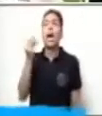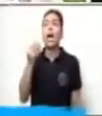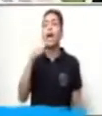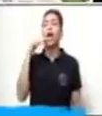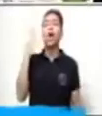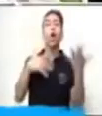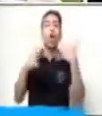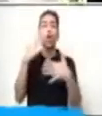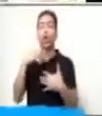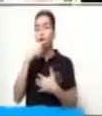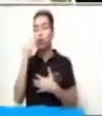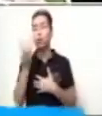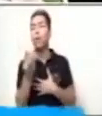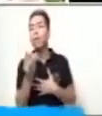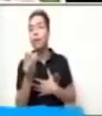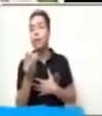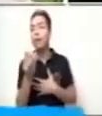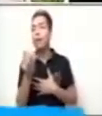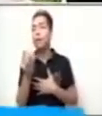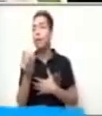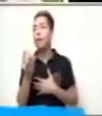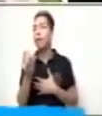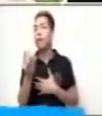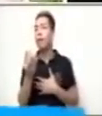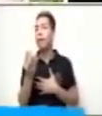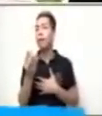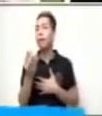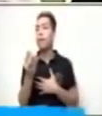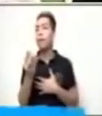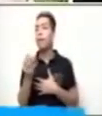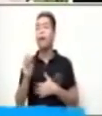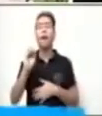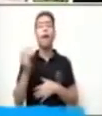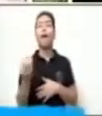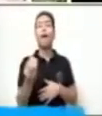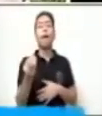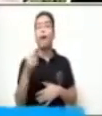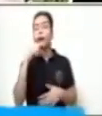Muy bien. Creo que lo recuerdas. ¿De qué color es la fresa?